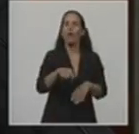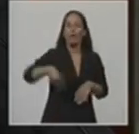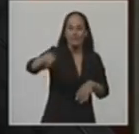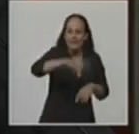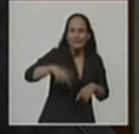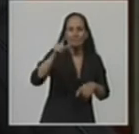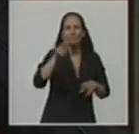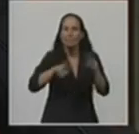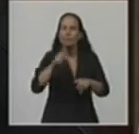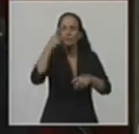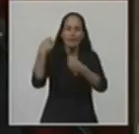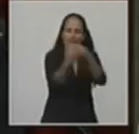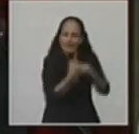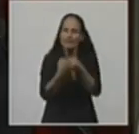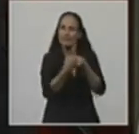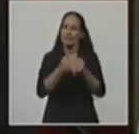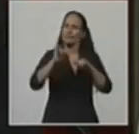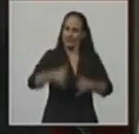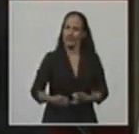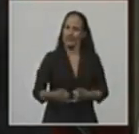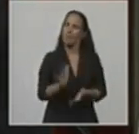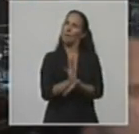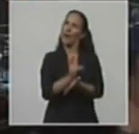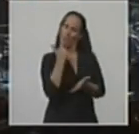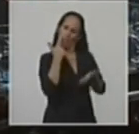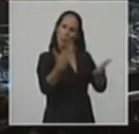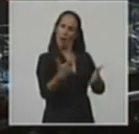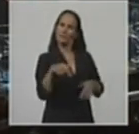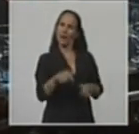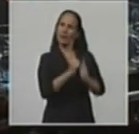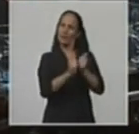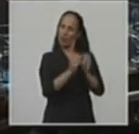consensos y acuerdos que demuestran que estamos a la altura de la historia.